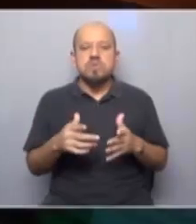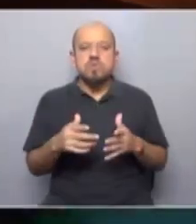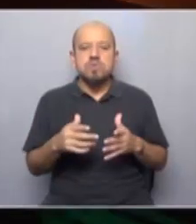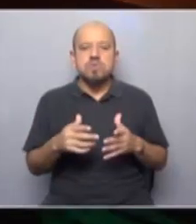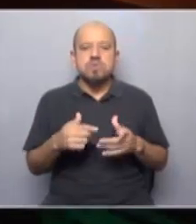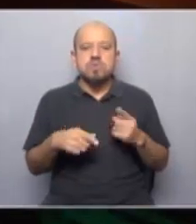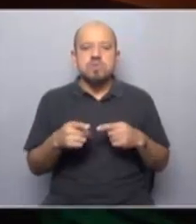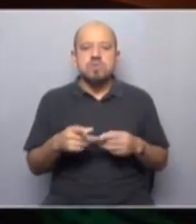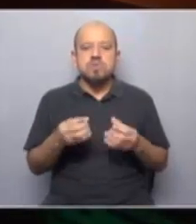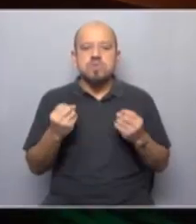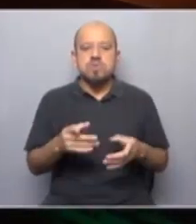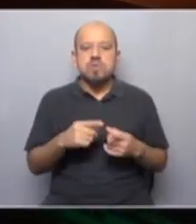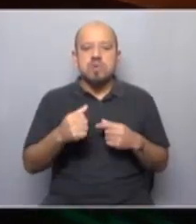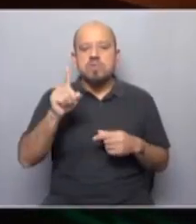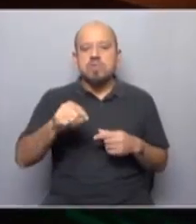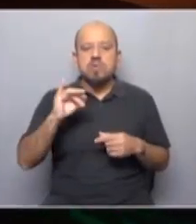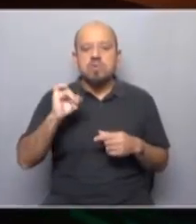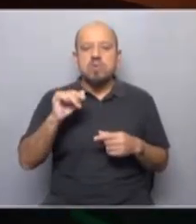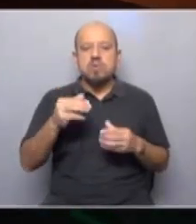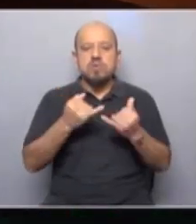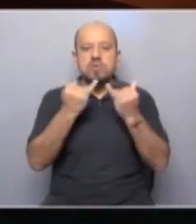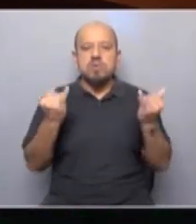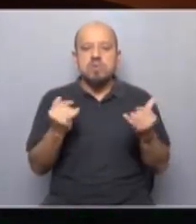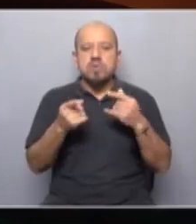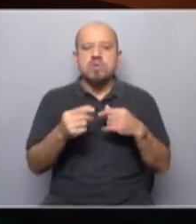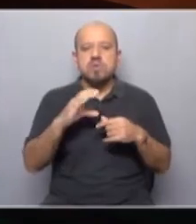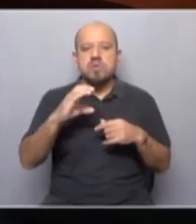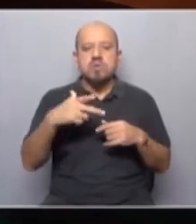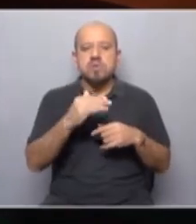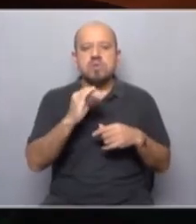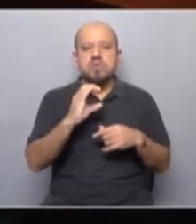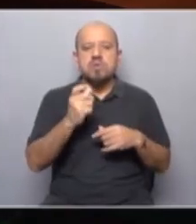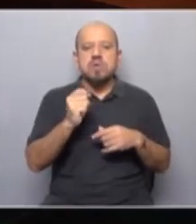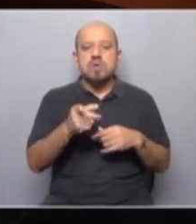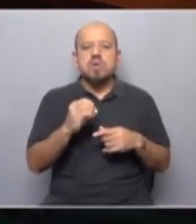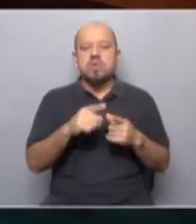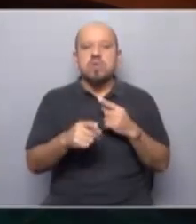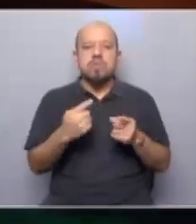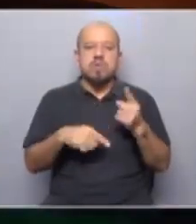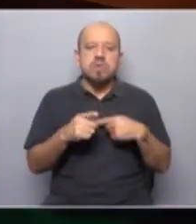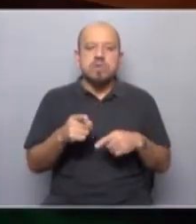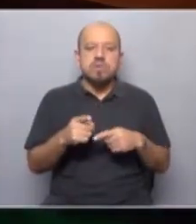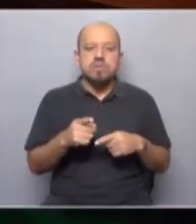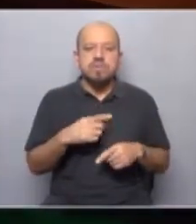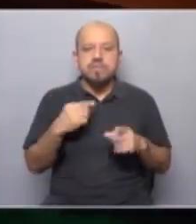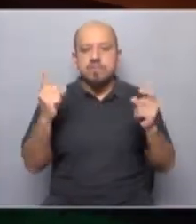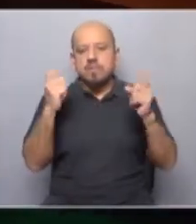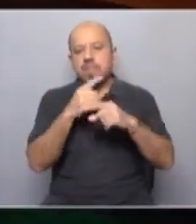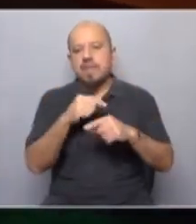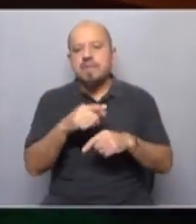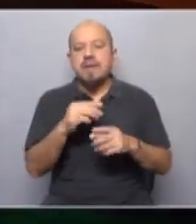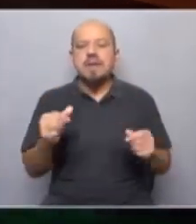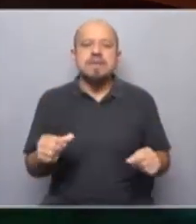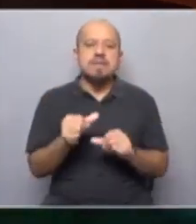además con el sentido de por qué el primero de mayo es el día y todo lo que ocurrió en Chicago pero claramente las dificultades para